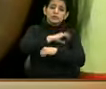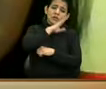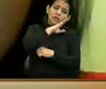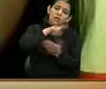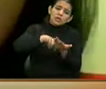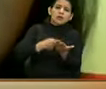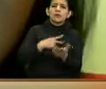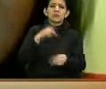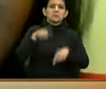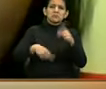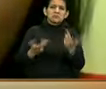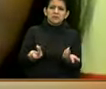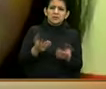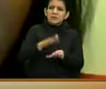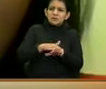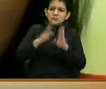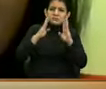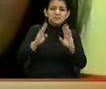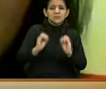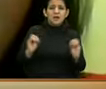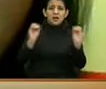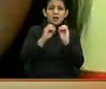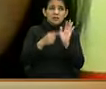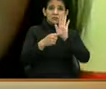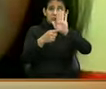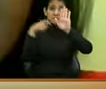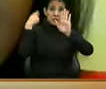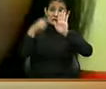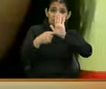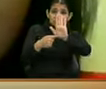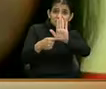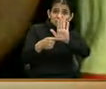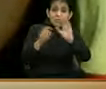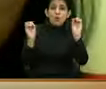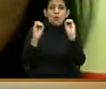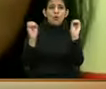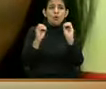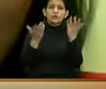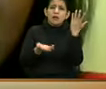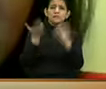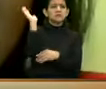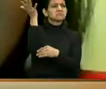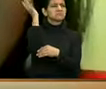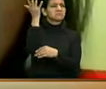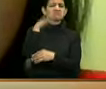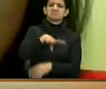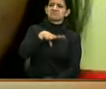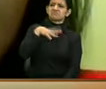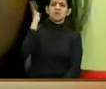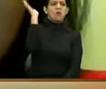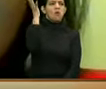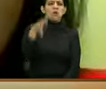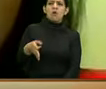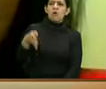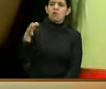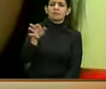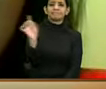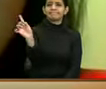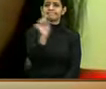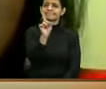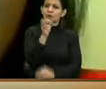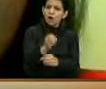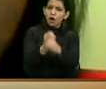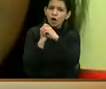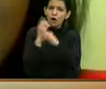Eso, más que un video, más que un discurso, eso es